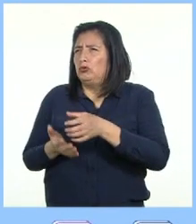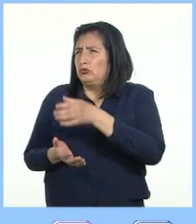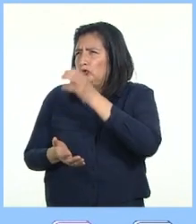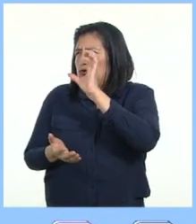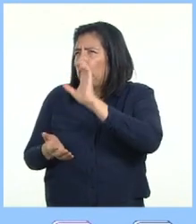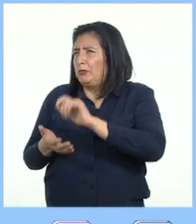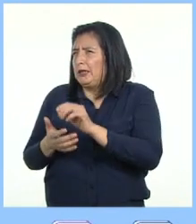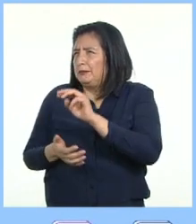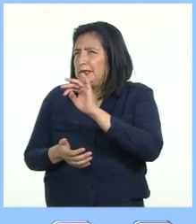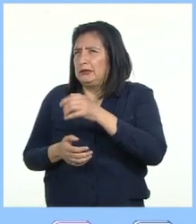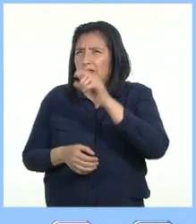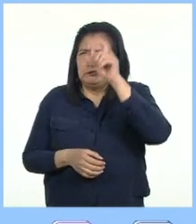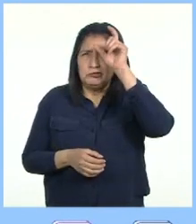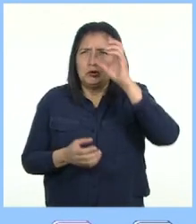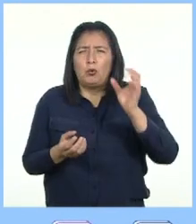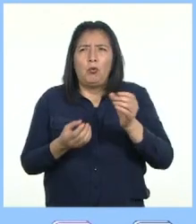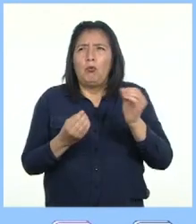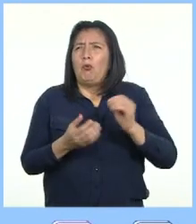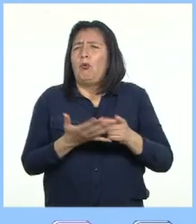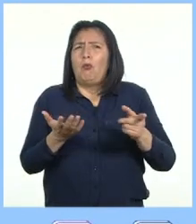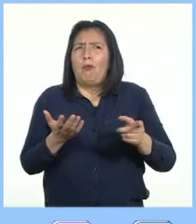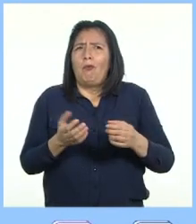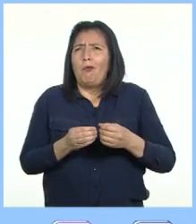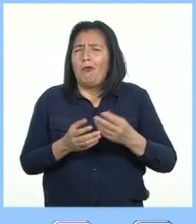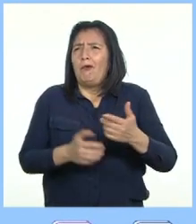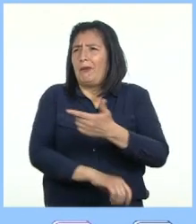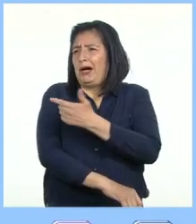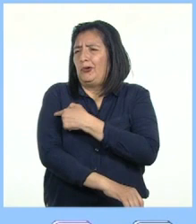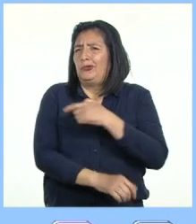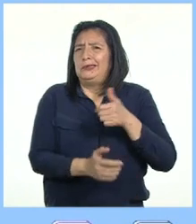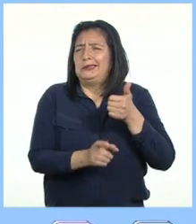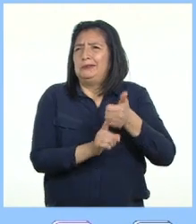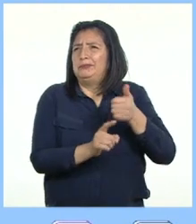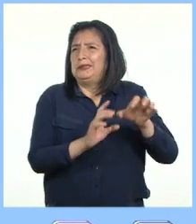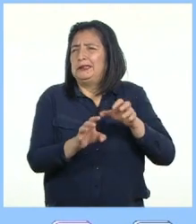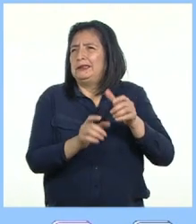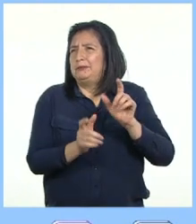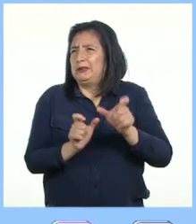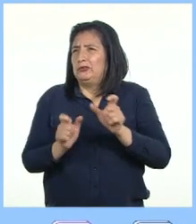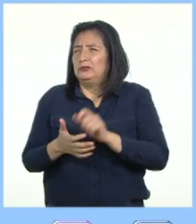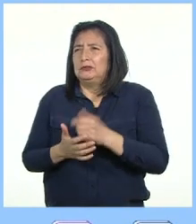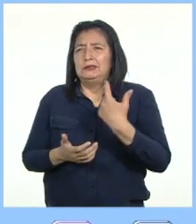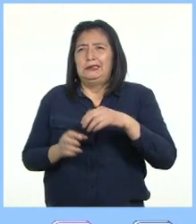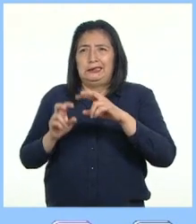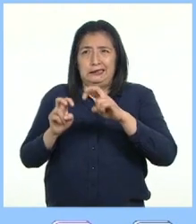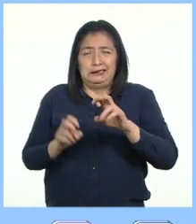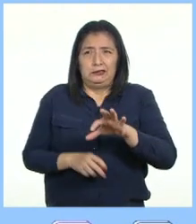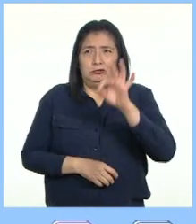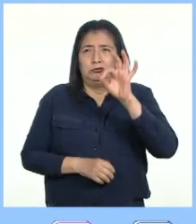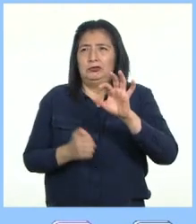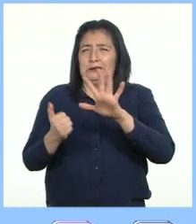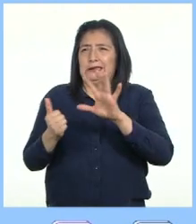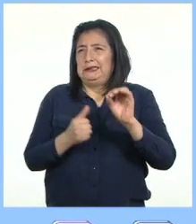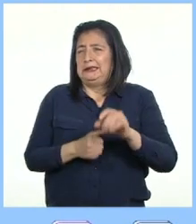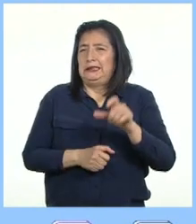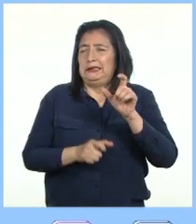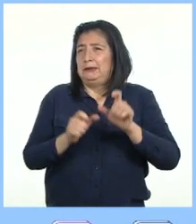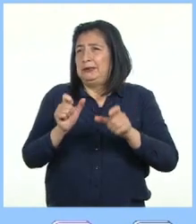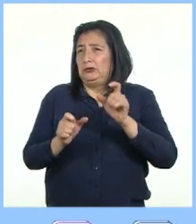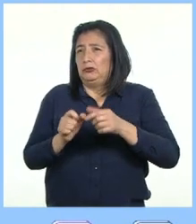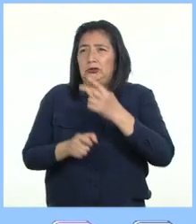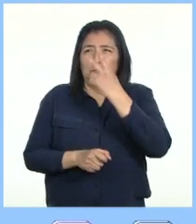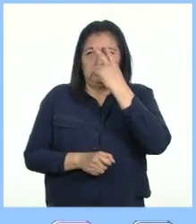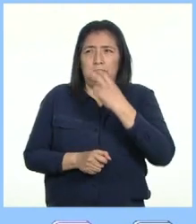O incluso preparaciones de vacunas caseras El análisis detectó además de 60 casos de ceguera Por